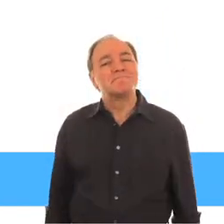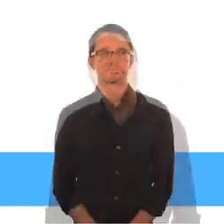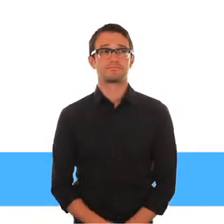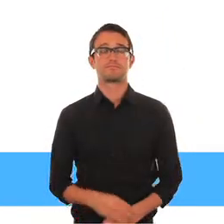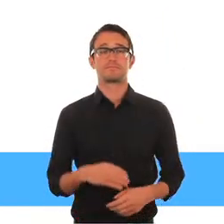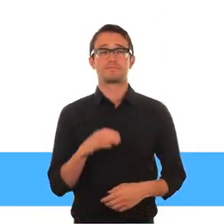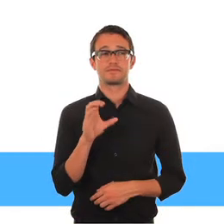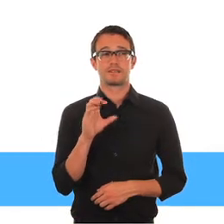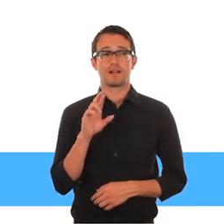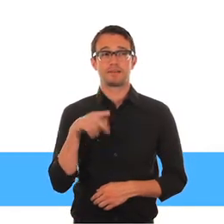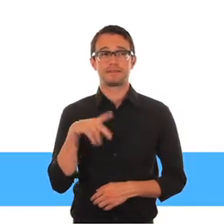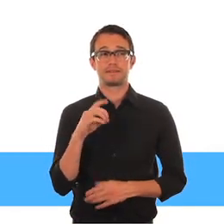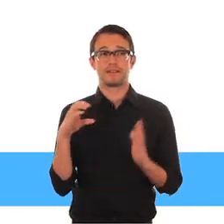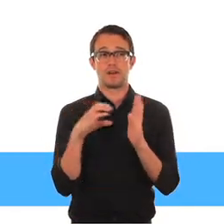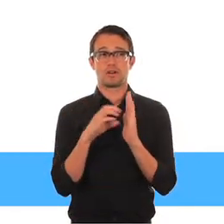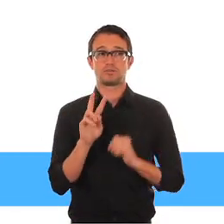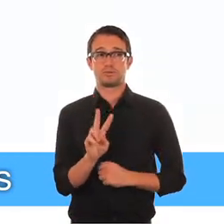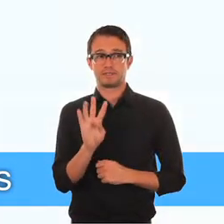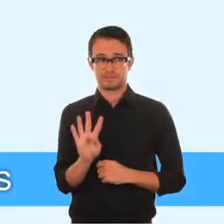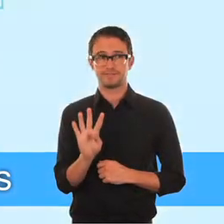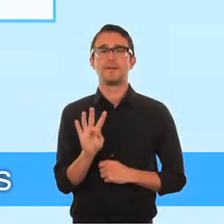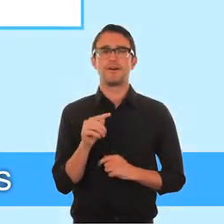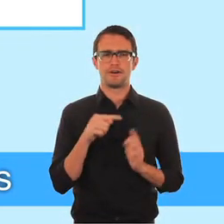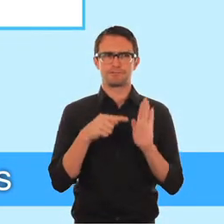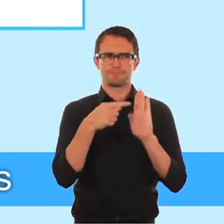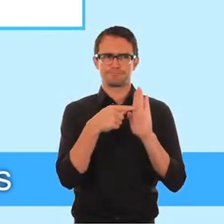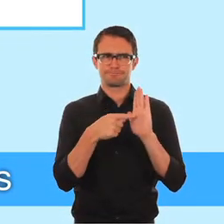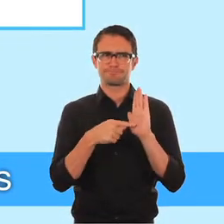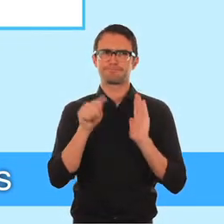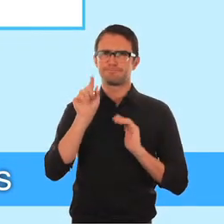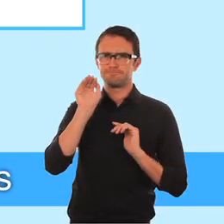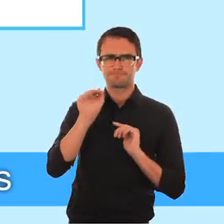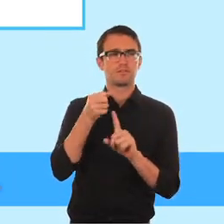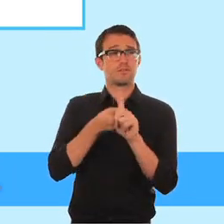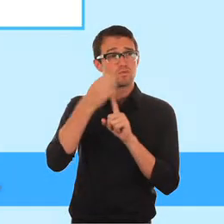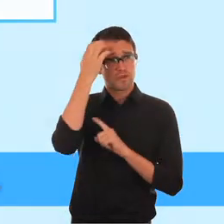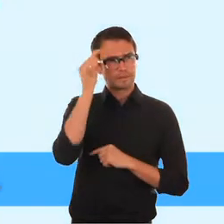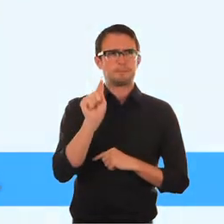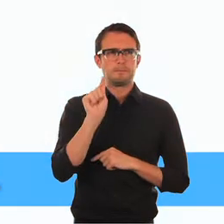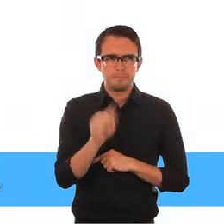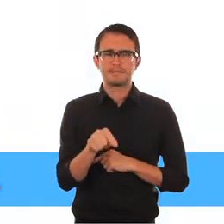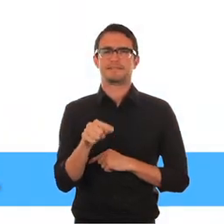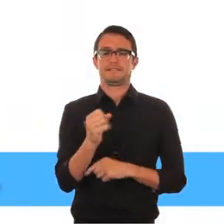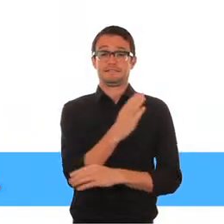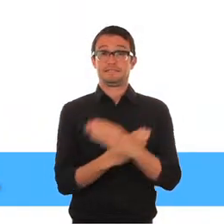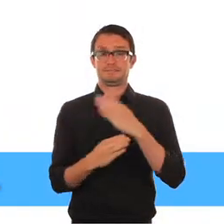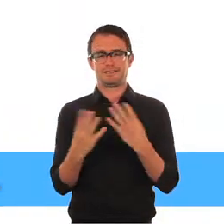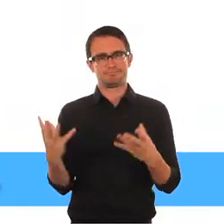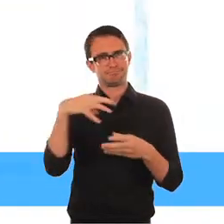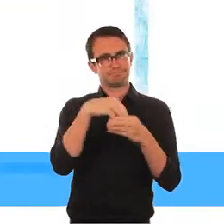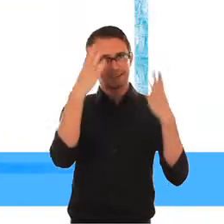El artículo 24 explica la obligación de los gobiernos de garantizar el acceso de los niños con discapacidad a una educación